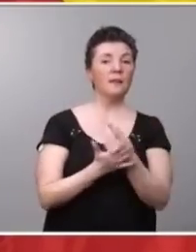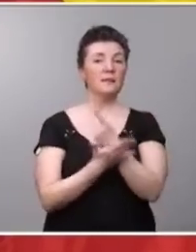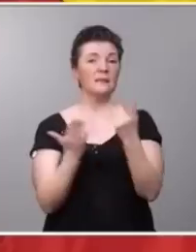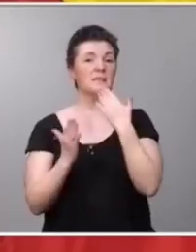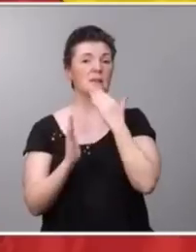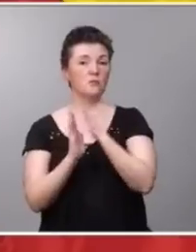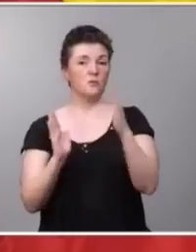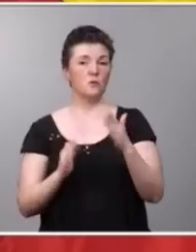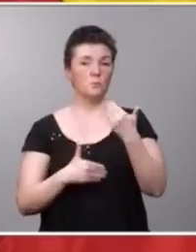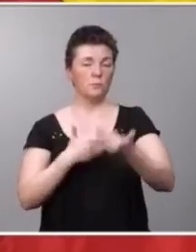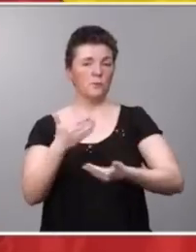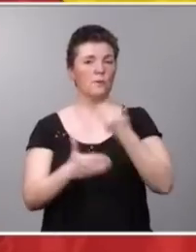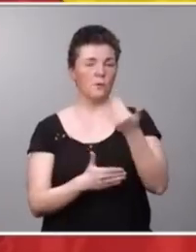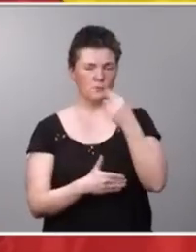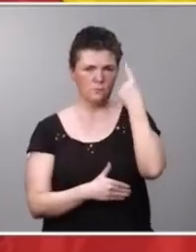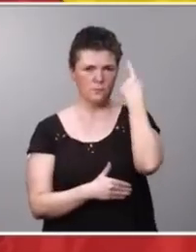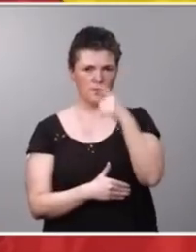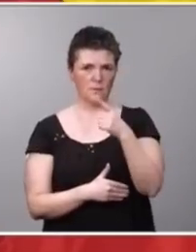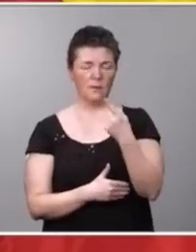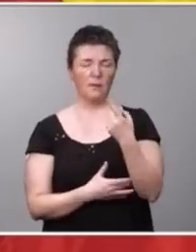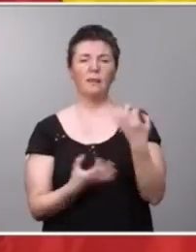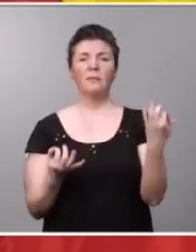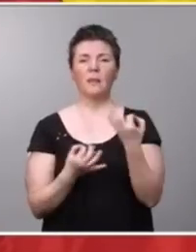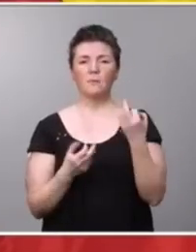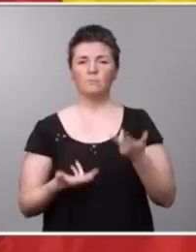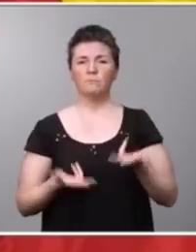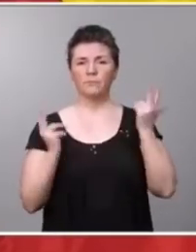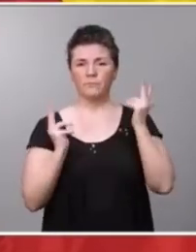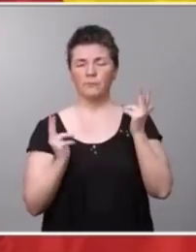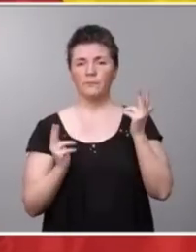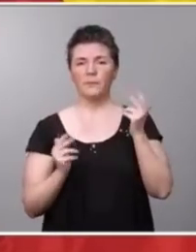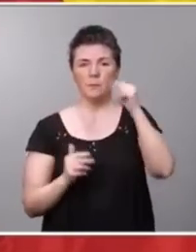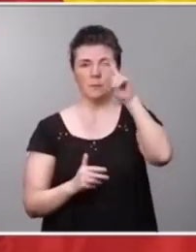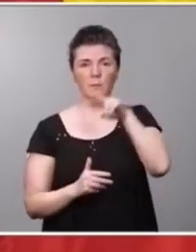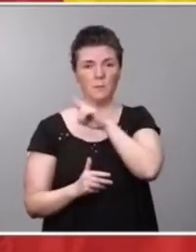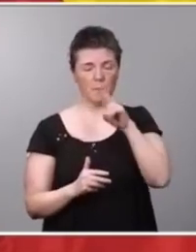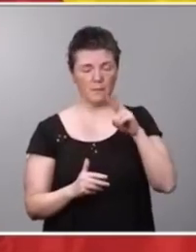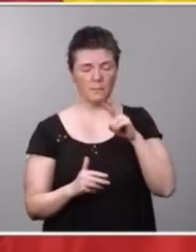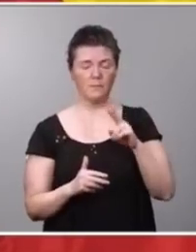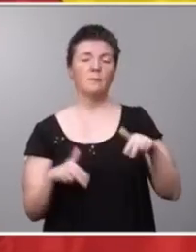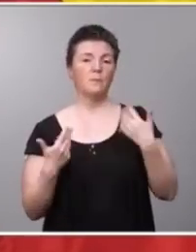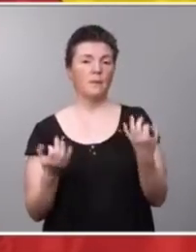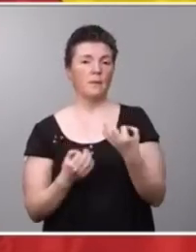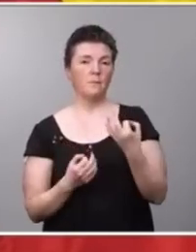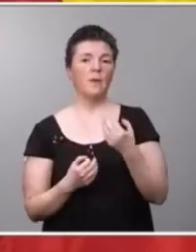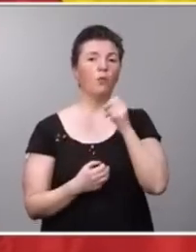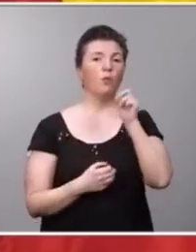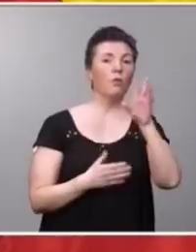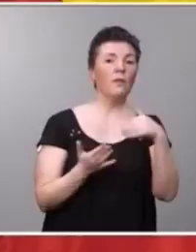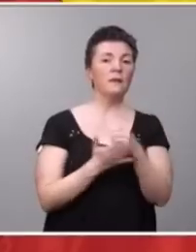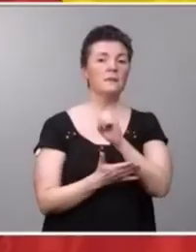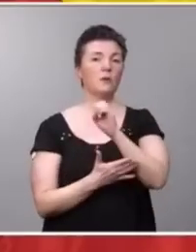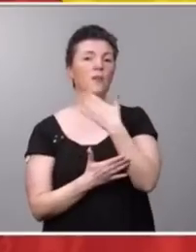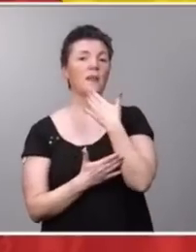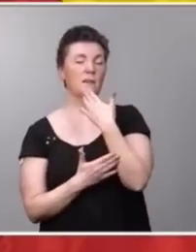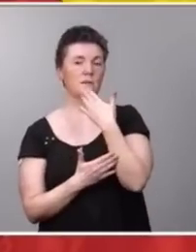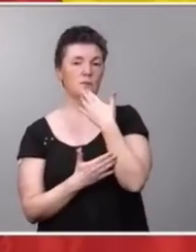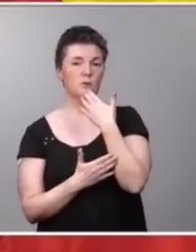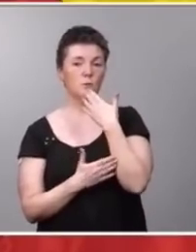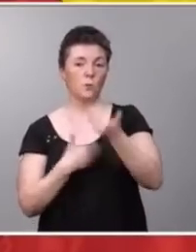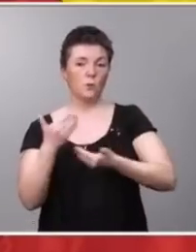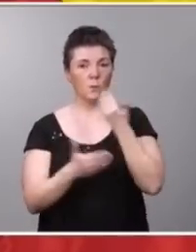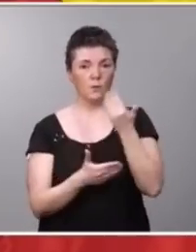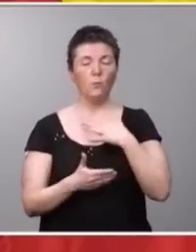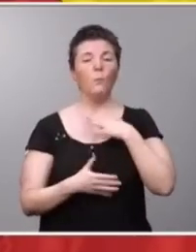procedimiento, como saben, requerirá la autorización paterna o materna. Entre los 12 y los 14 años, el procedimiento se podrá